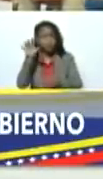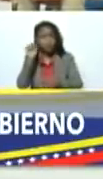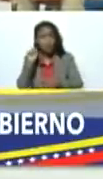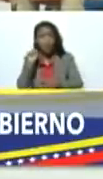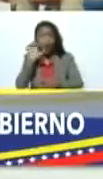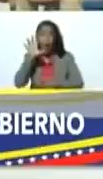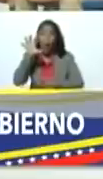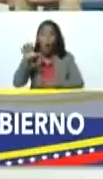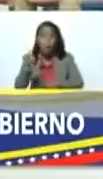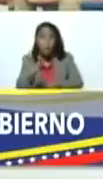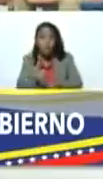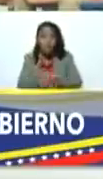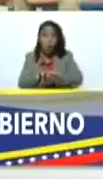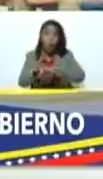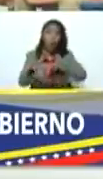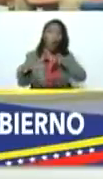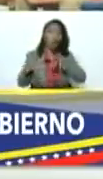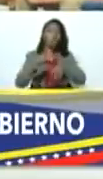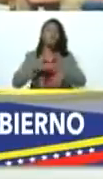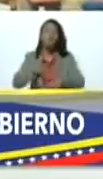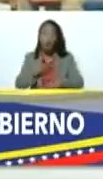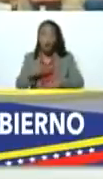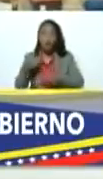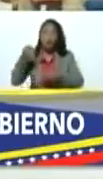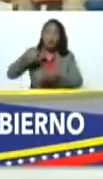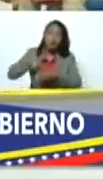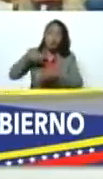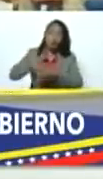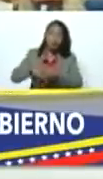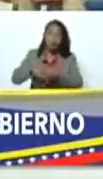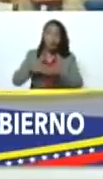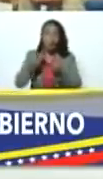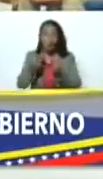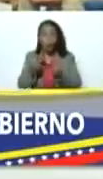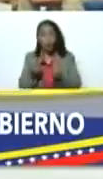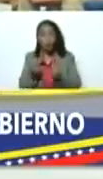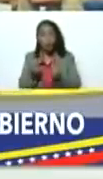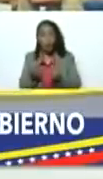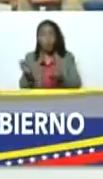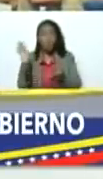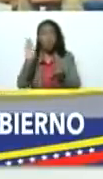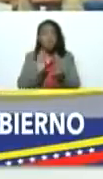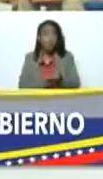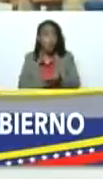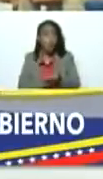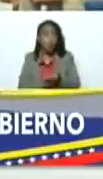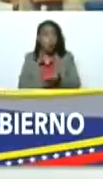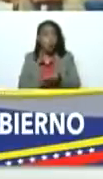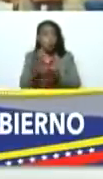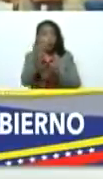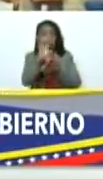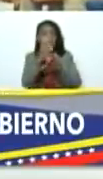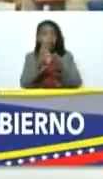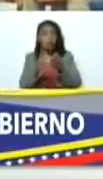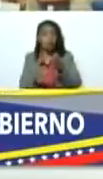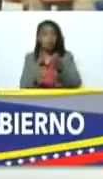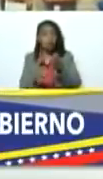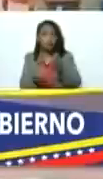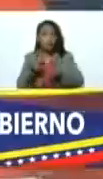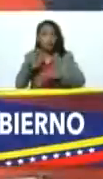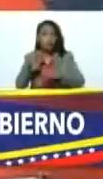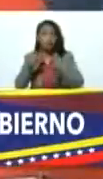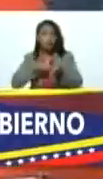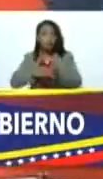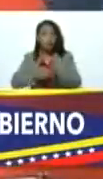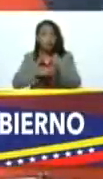compramos en mayores cantidades vamos a poder también ahorrarnos recursos y estableciendo características técnicas